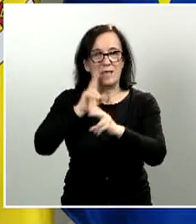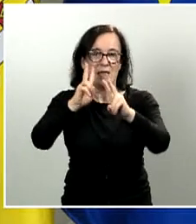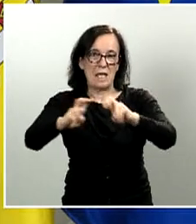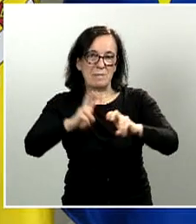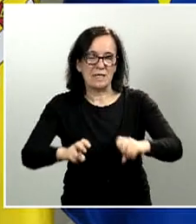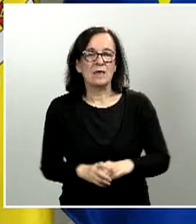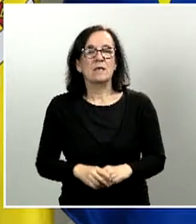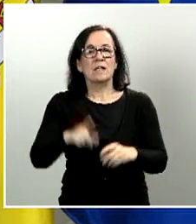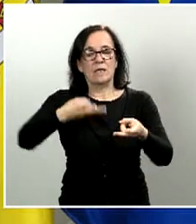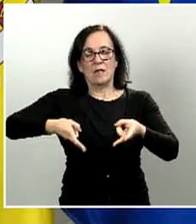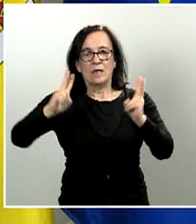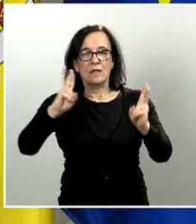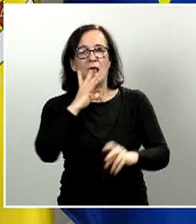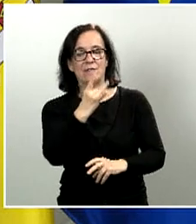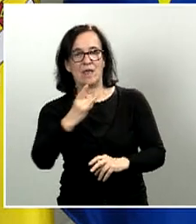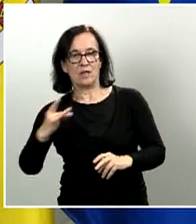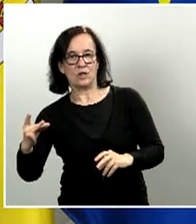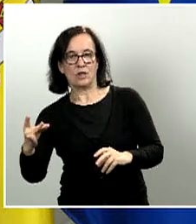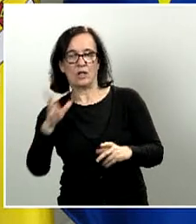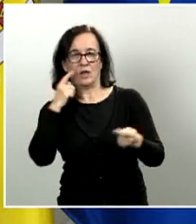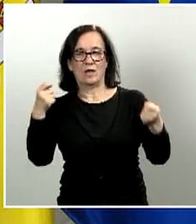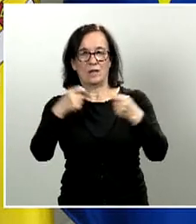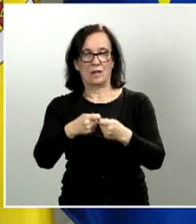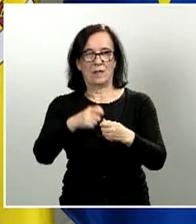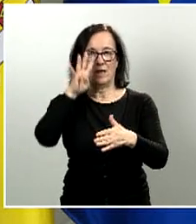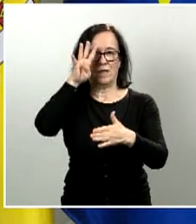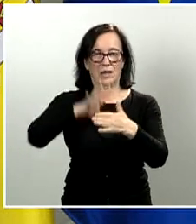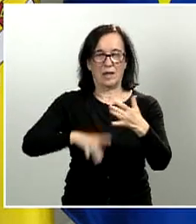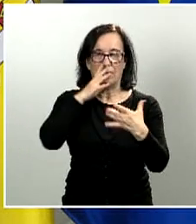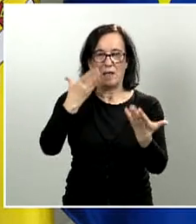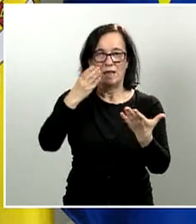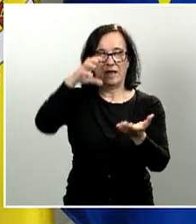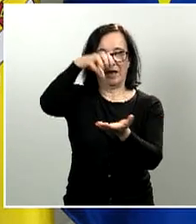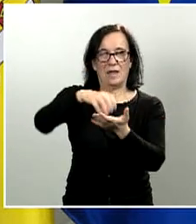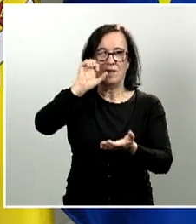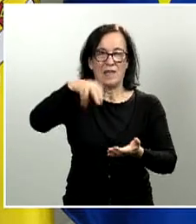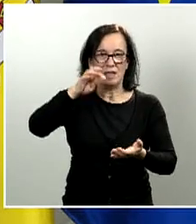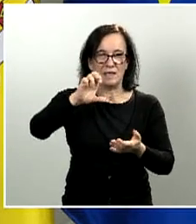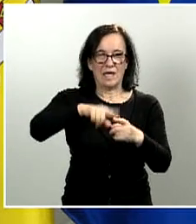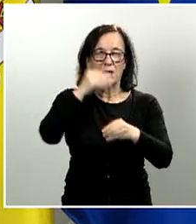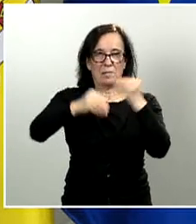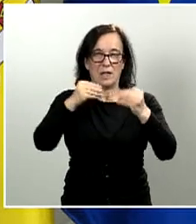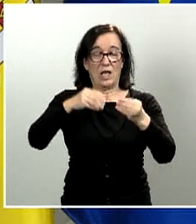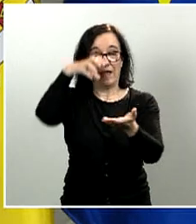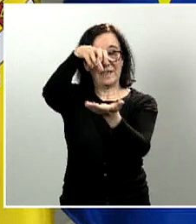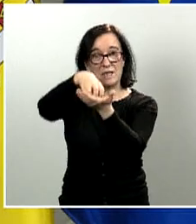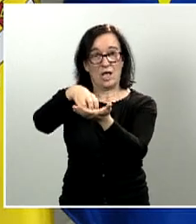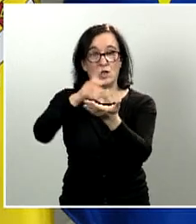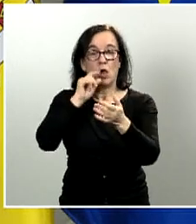autoriza el endeudamiento del consorcio del Barcelona Supercomputer Center para poder abordar la instalación del nuevo supercomputador.